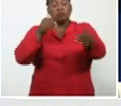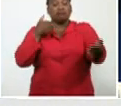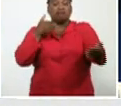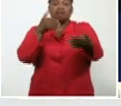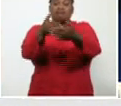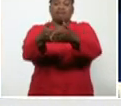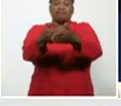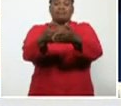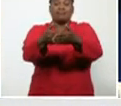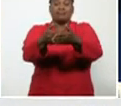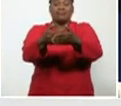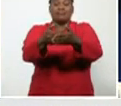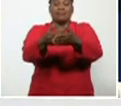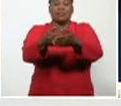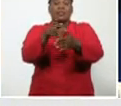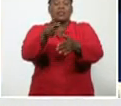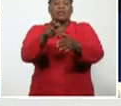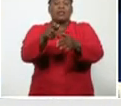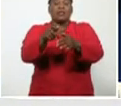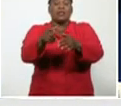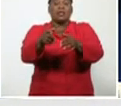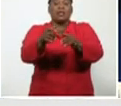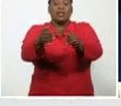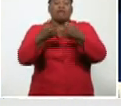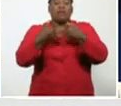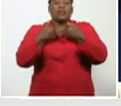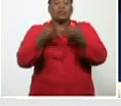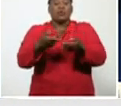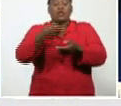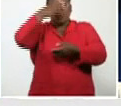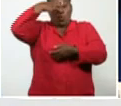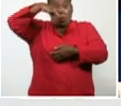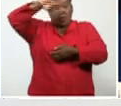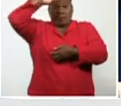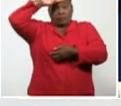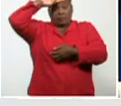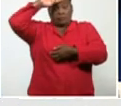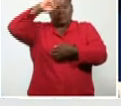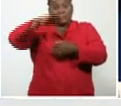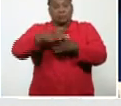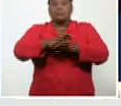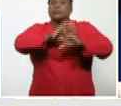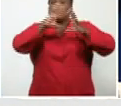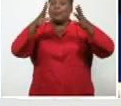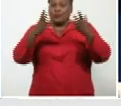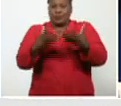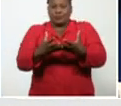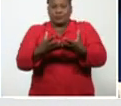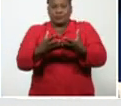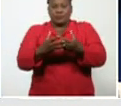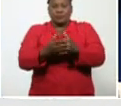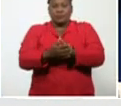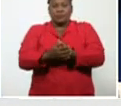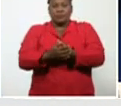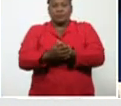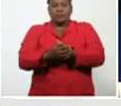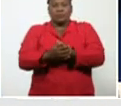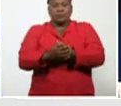la, con los datos de nuestro país, y, eh, y del mundo, como hemos expresado.